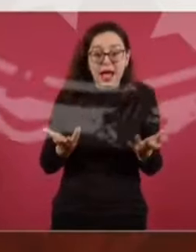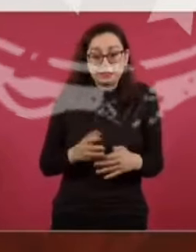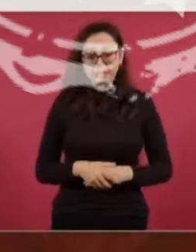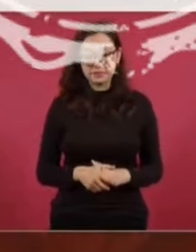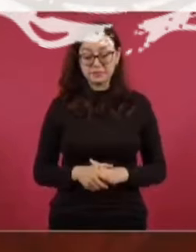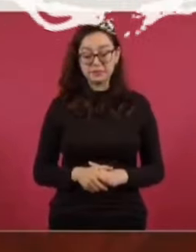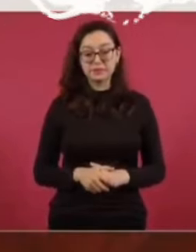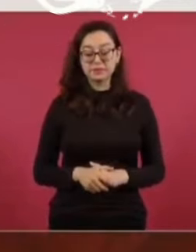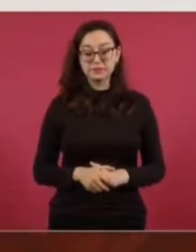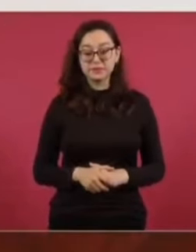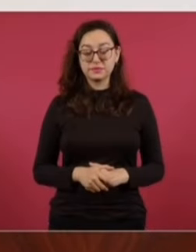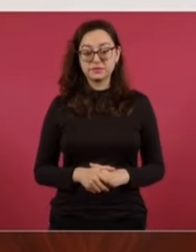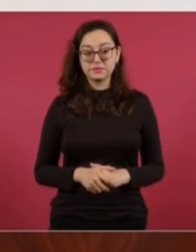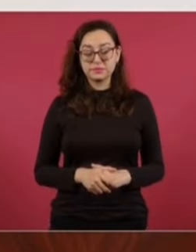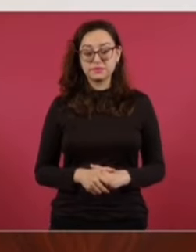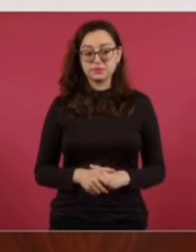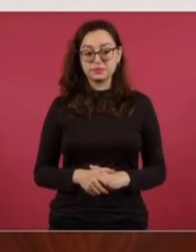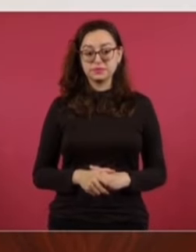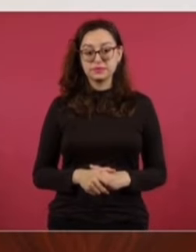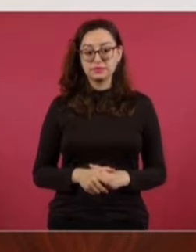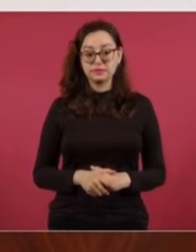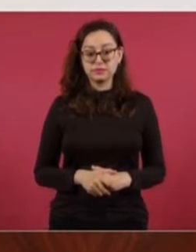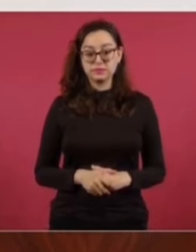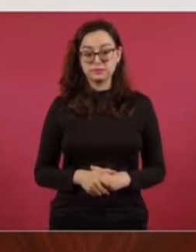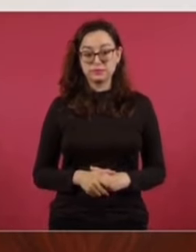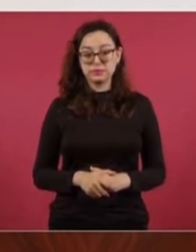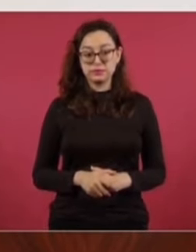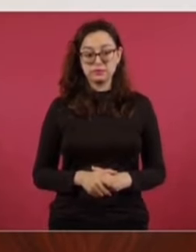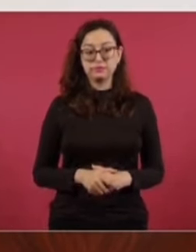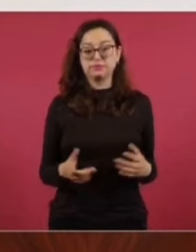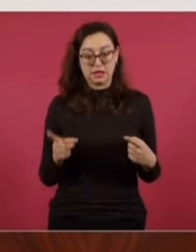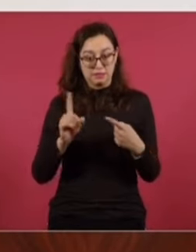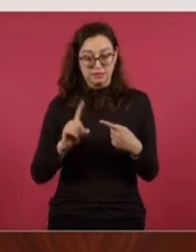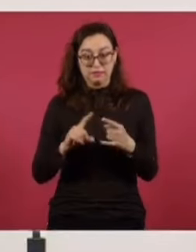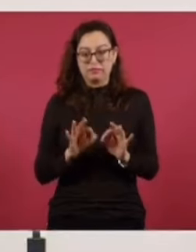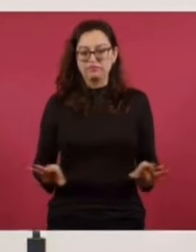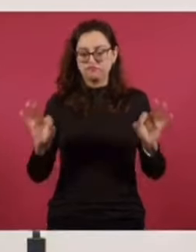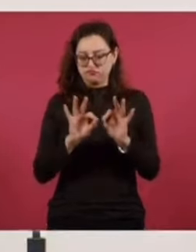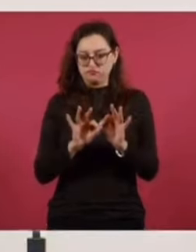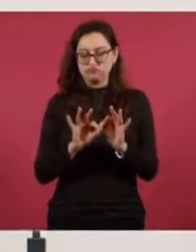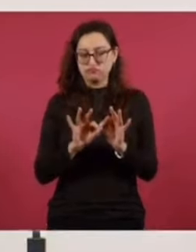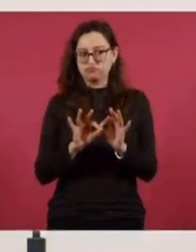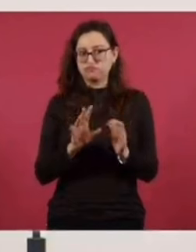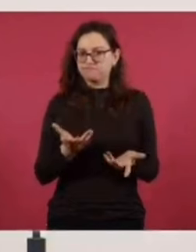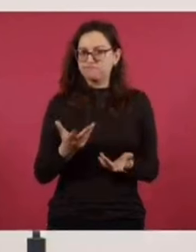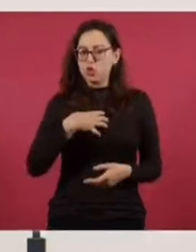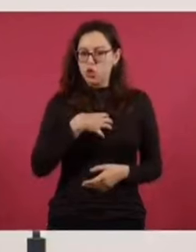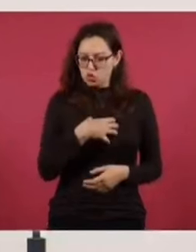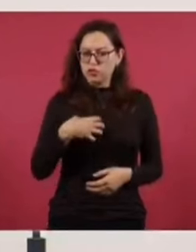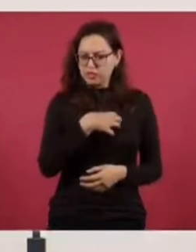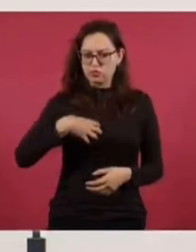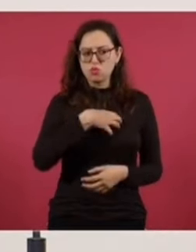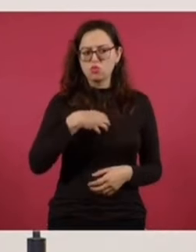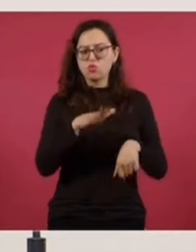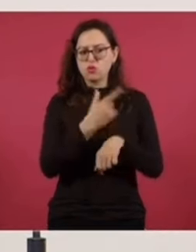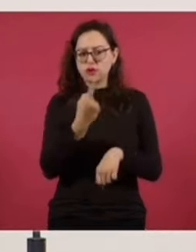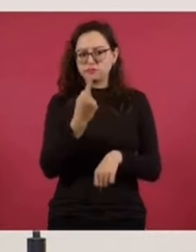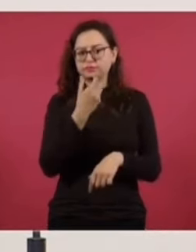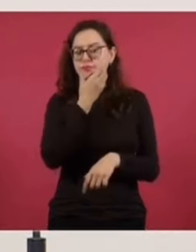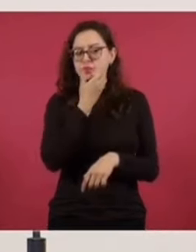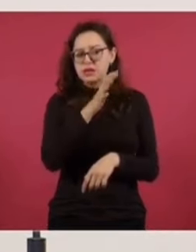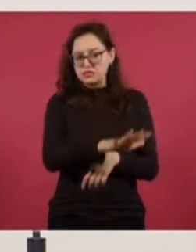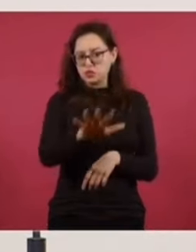Primero celebrar que no ha habido confrontación en la región donde actúan